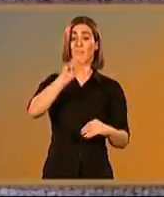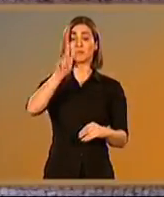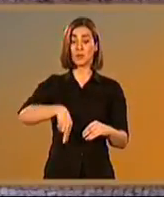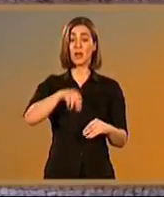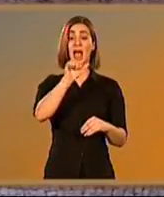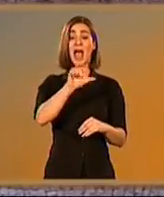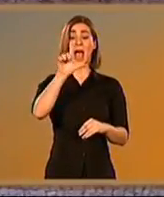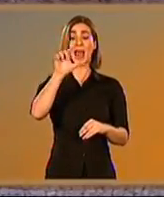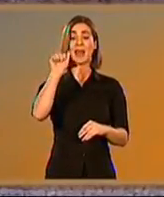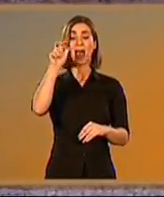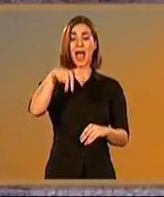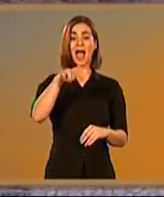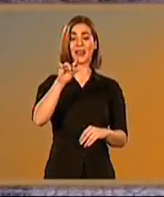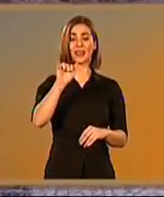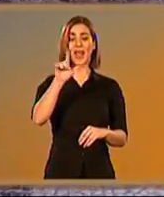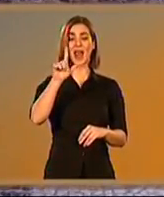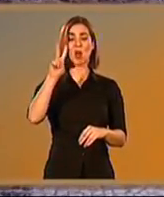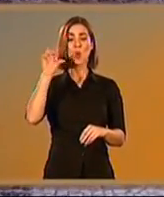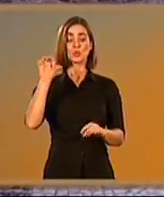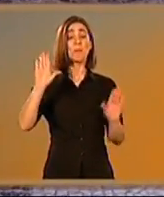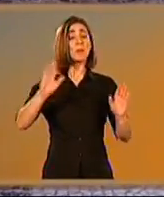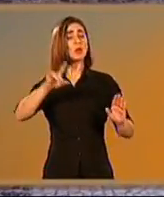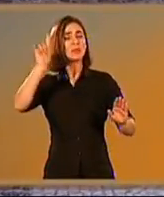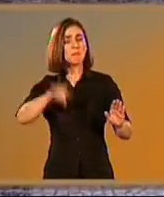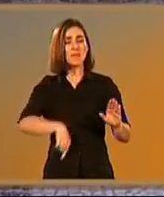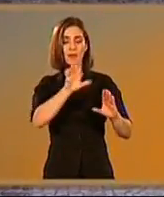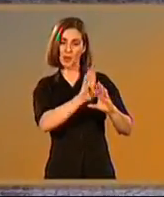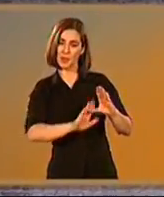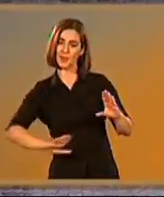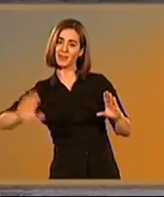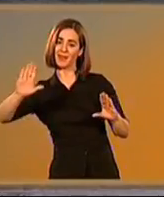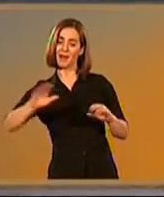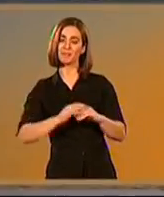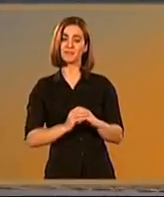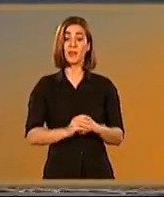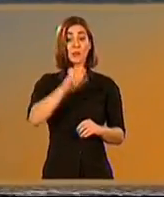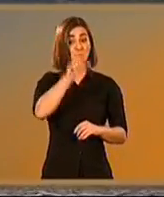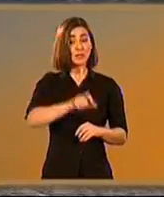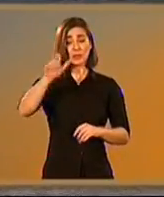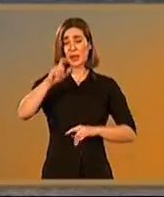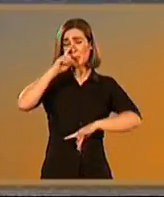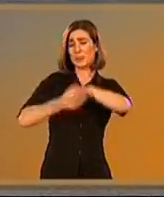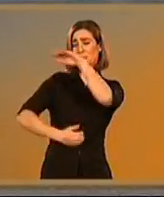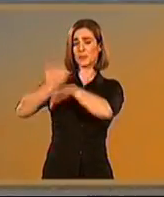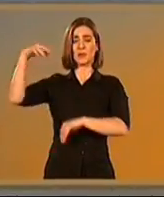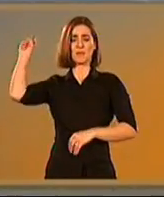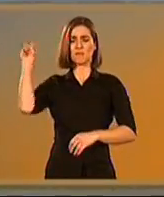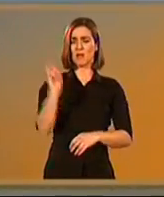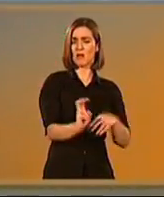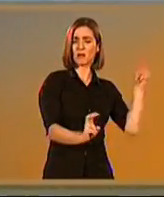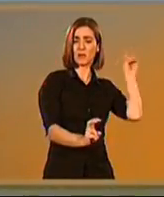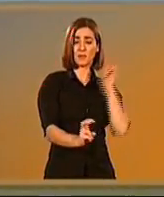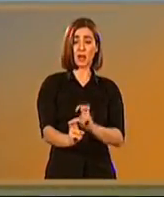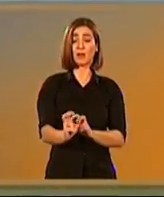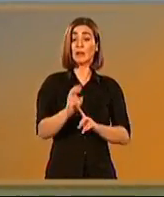Y es que Andalucía es Al-Ándalus, pero es en igual medida Bética. Aquella